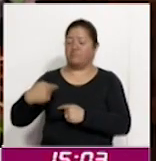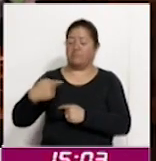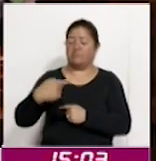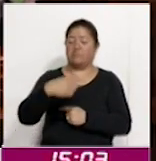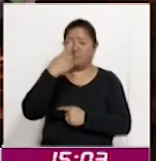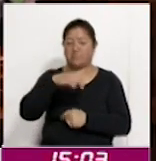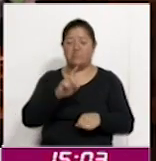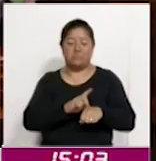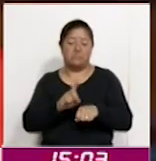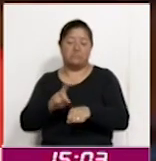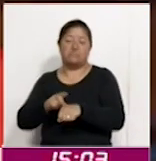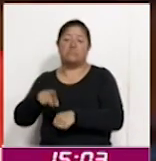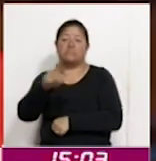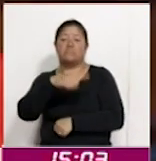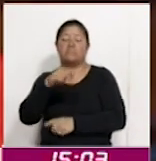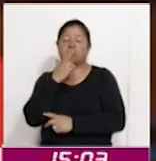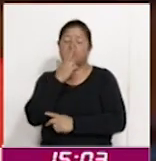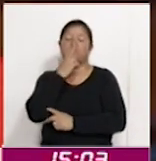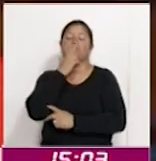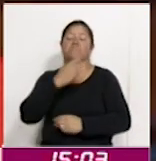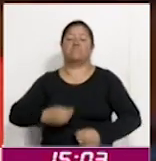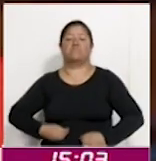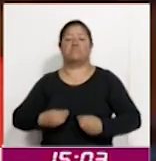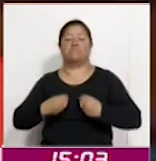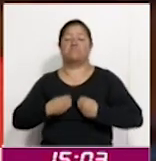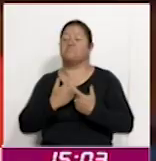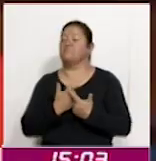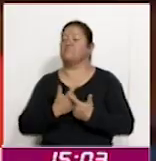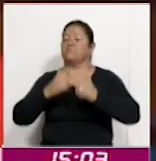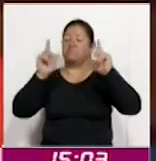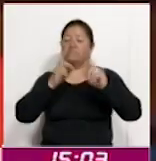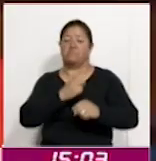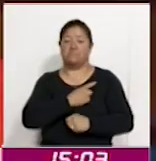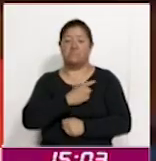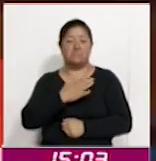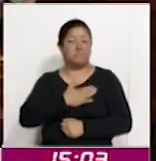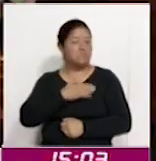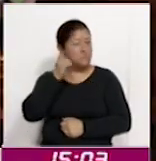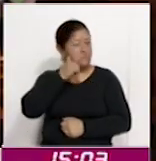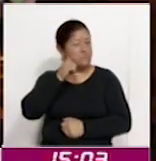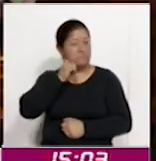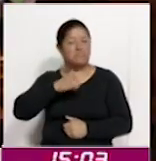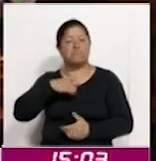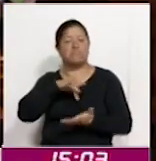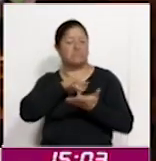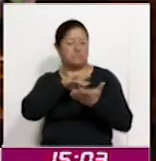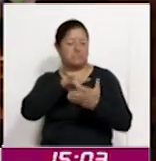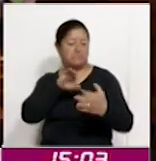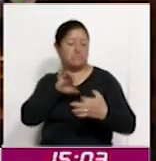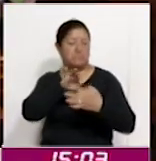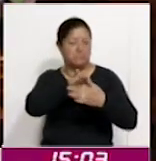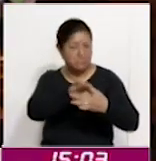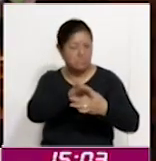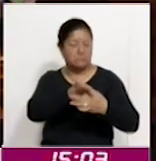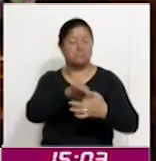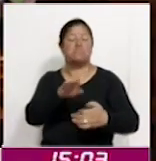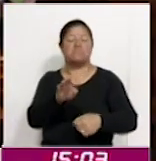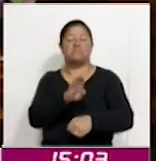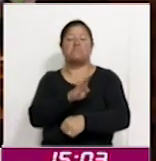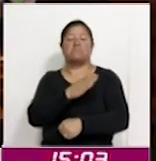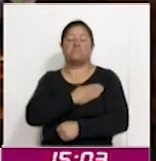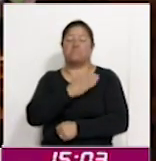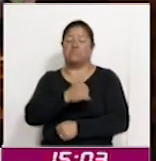más libre y autónoma. Siempre encontrarán en mí a una aliada de su bienestar. Y pueden estar seguras de que estamos